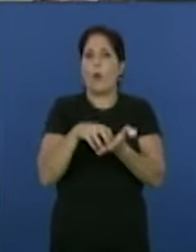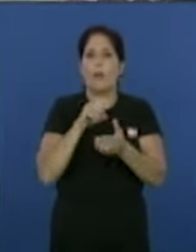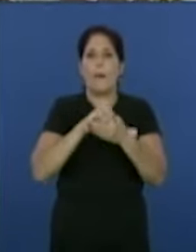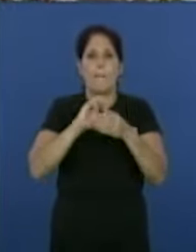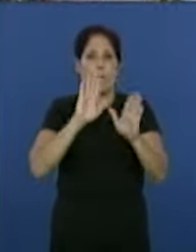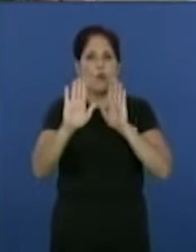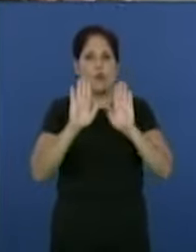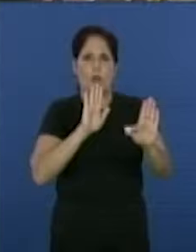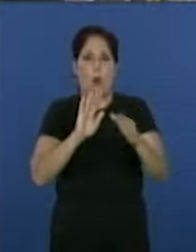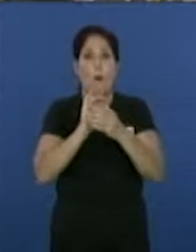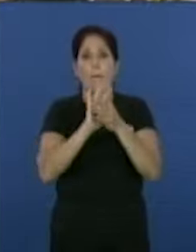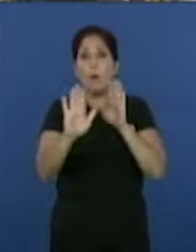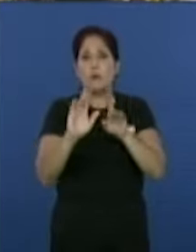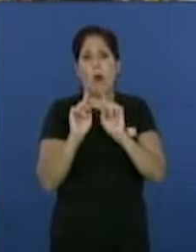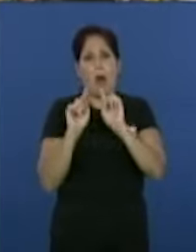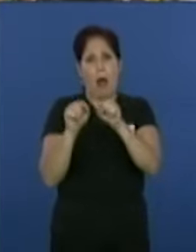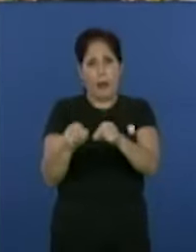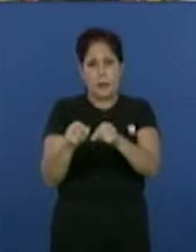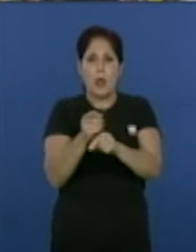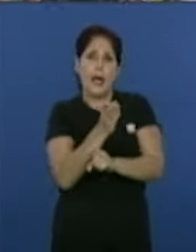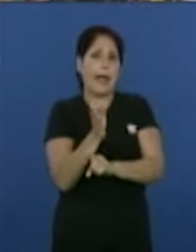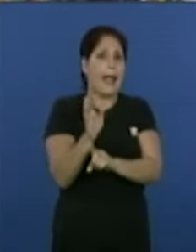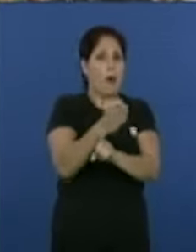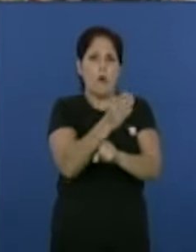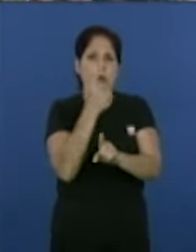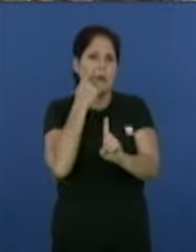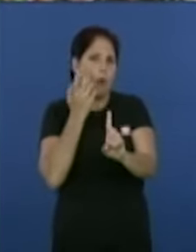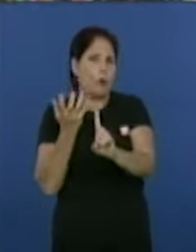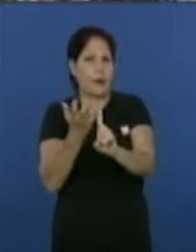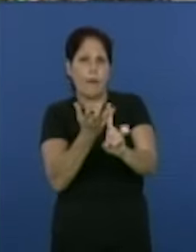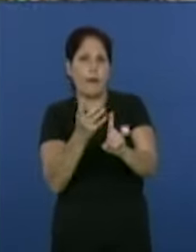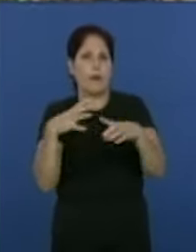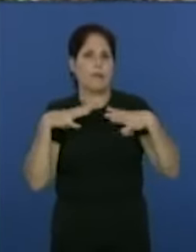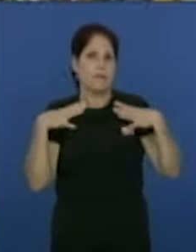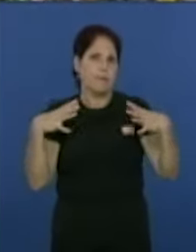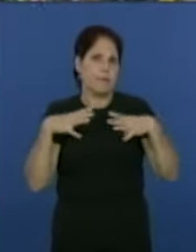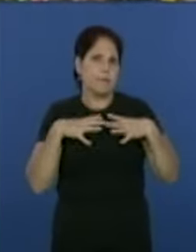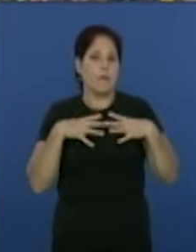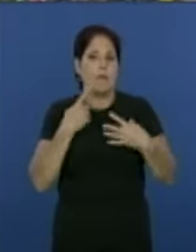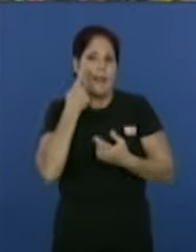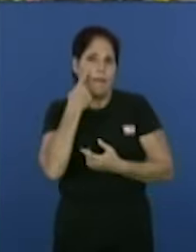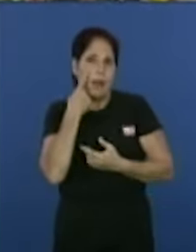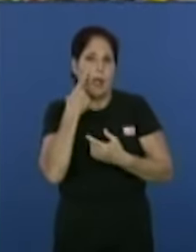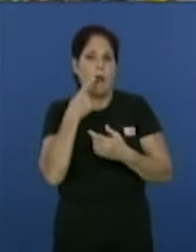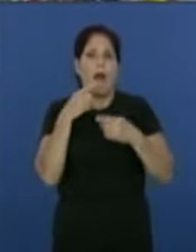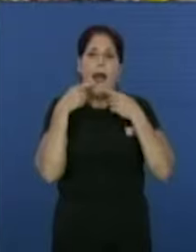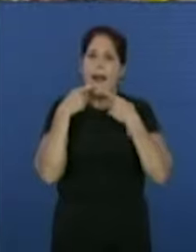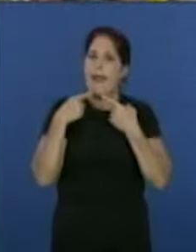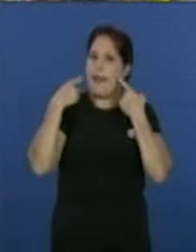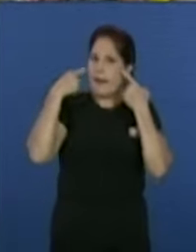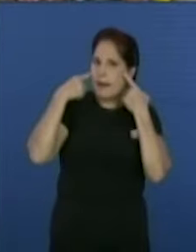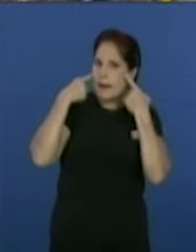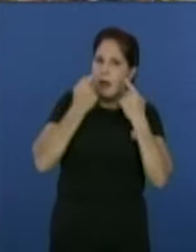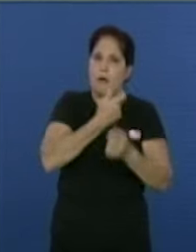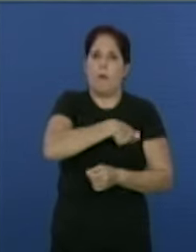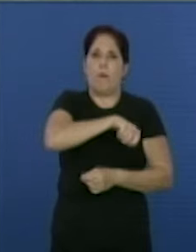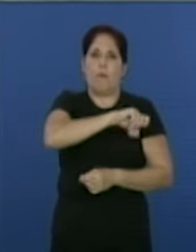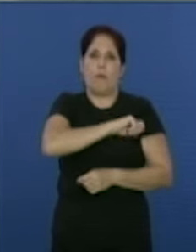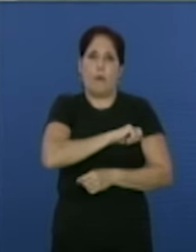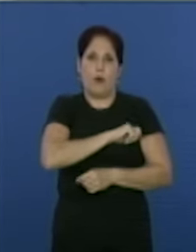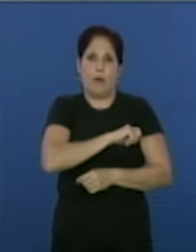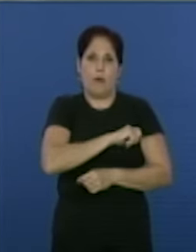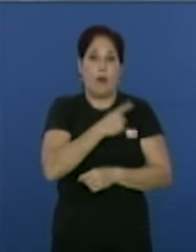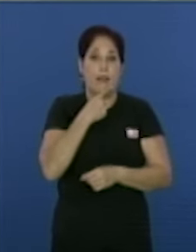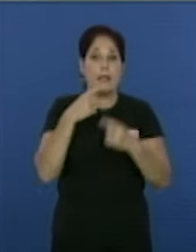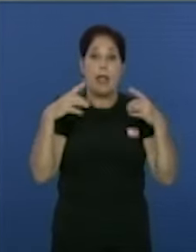museos donde residimos aportando cultura, espectáculos, alegría a nuestro pueblo. Cuando